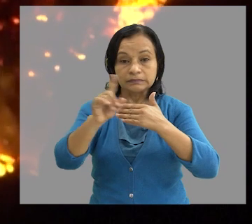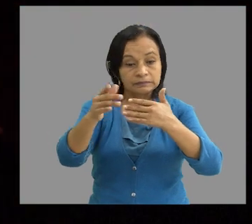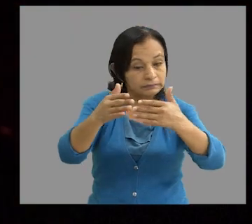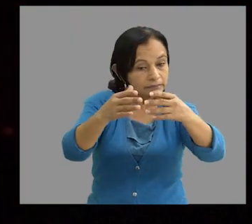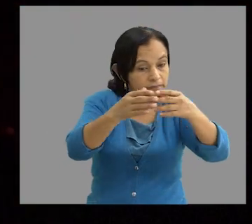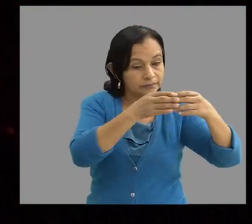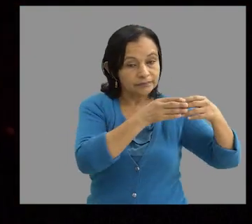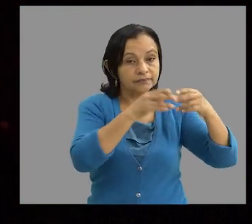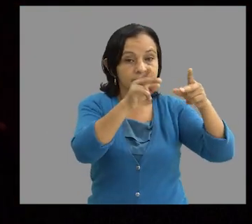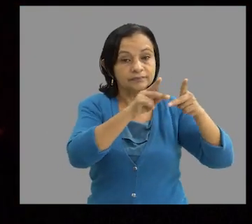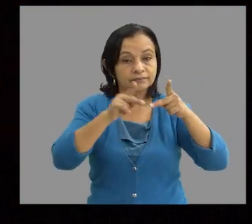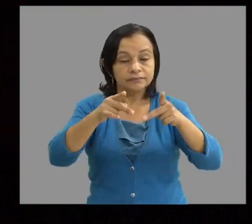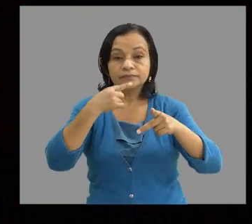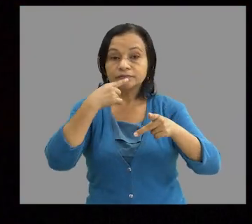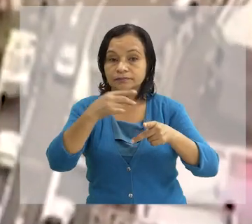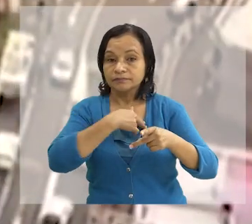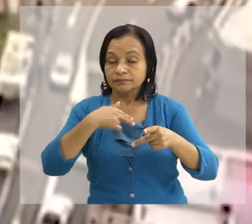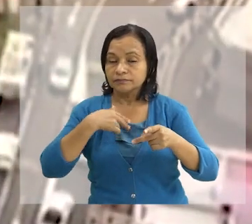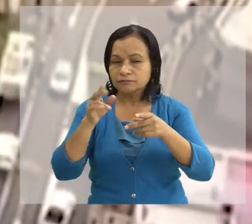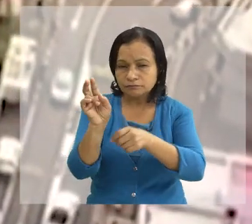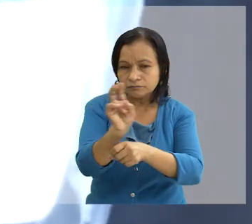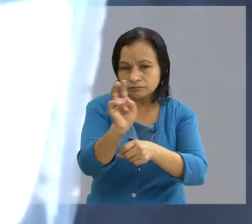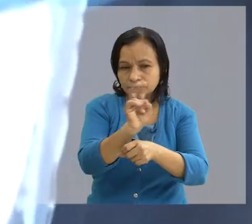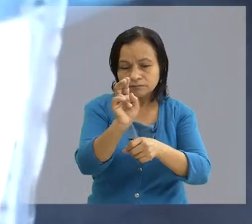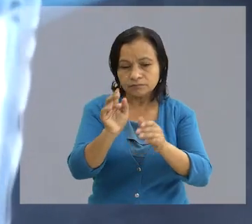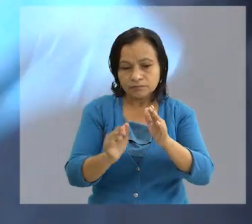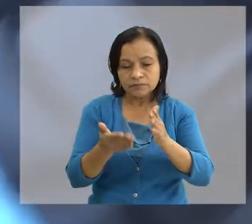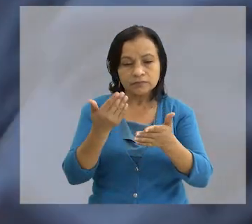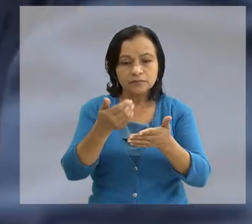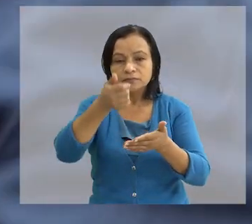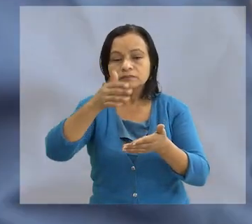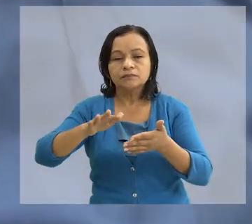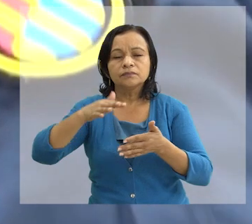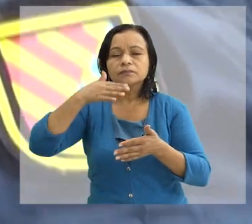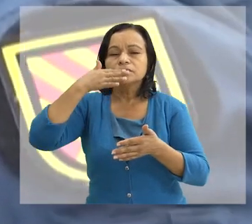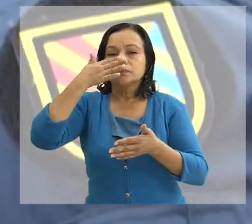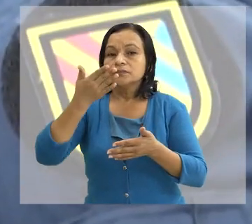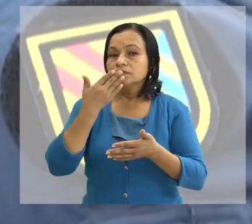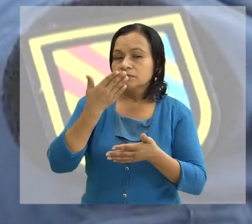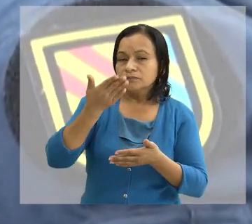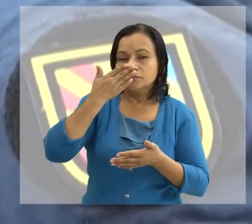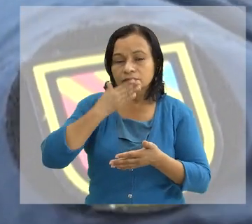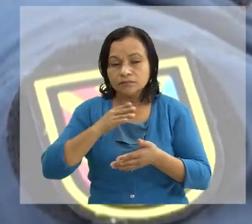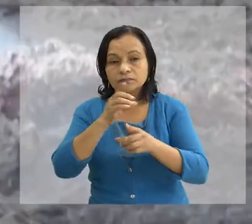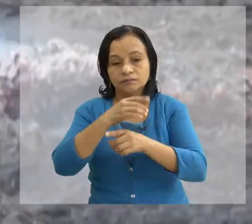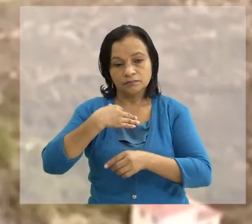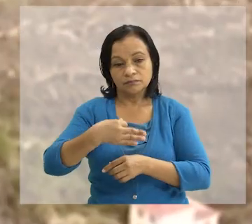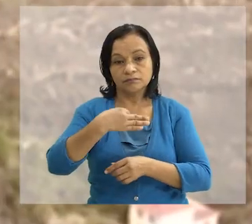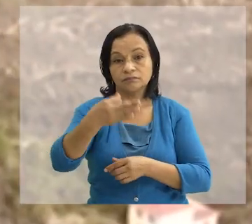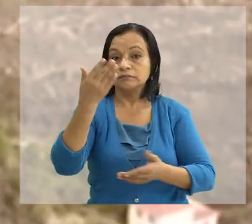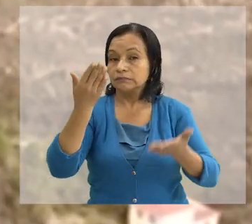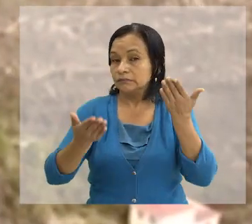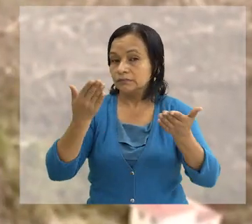volcán Donde los científicos están haciendo un seguimiento de los niveles de calidad del aire en la zona Y garantizar que en un futuro